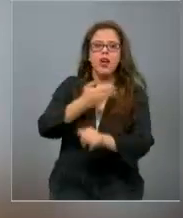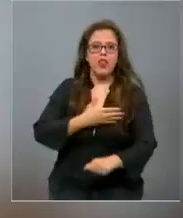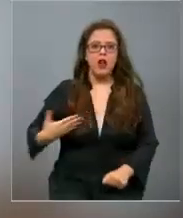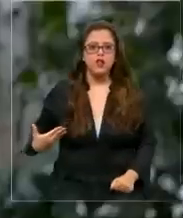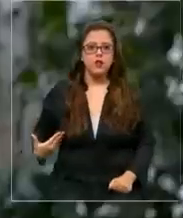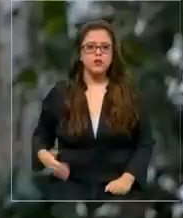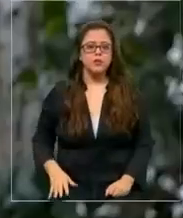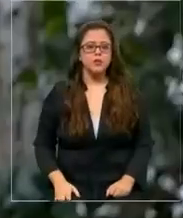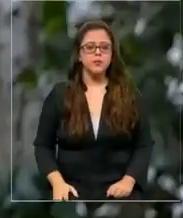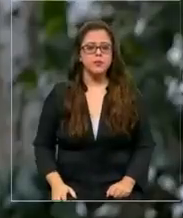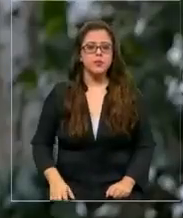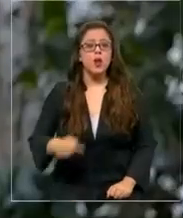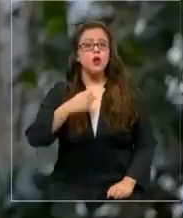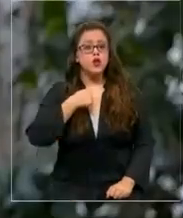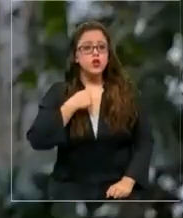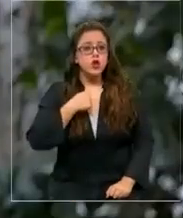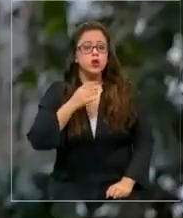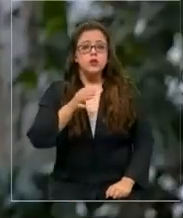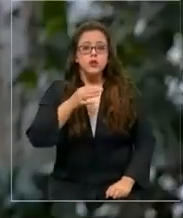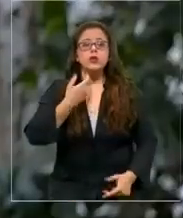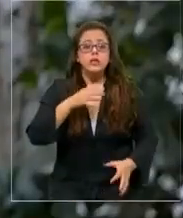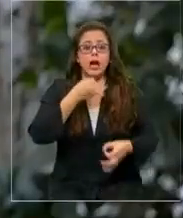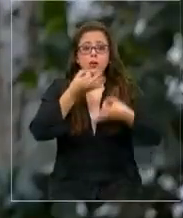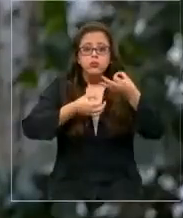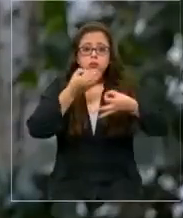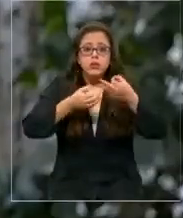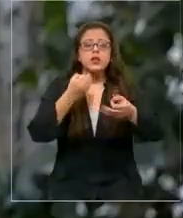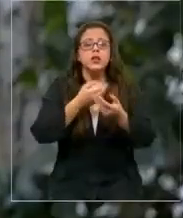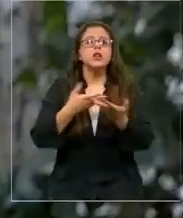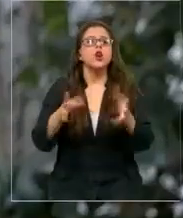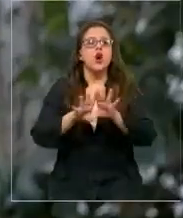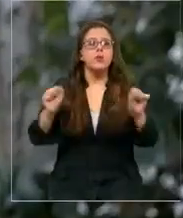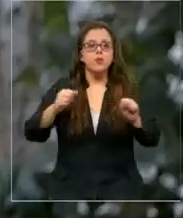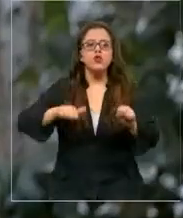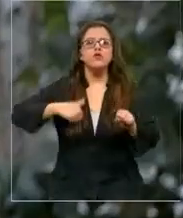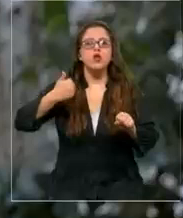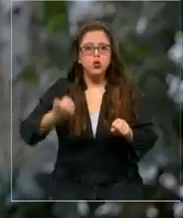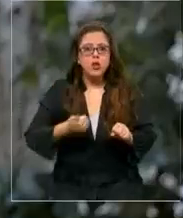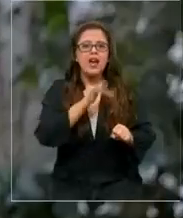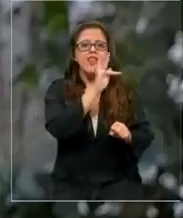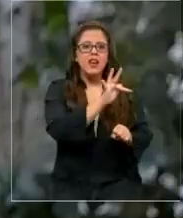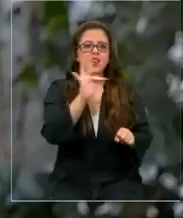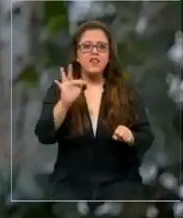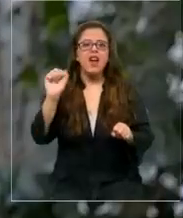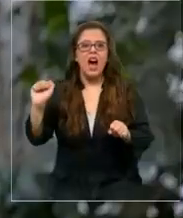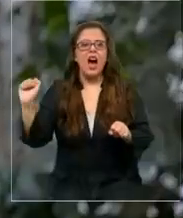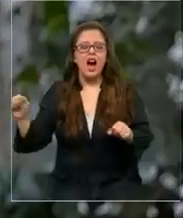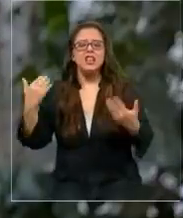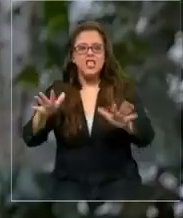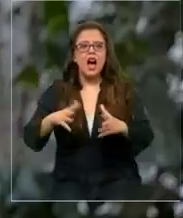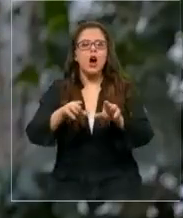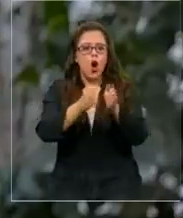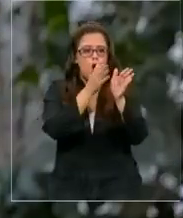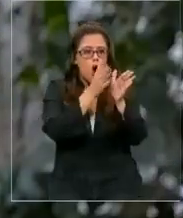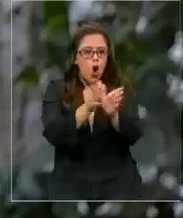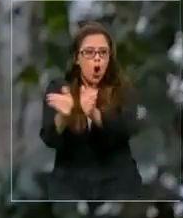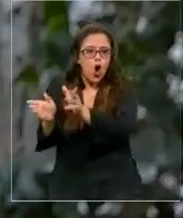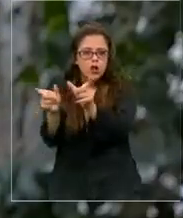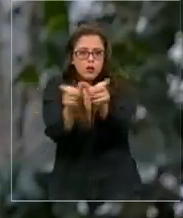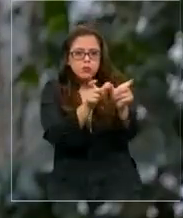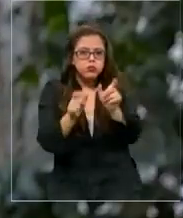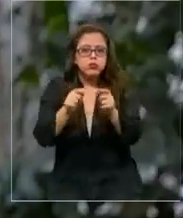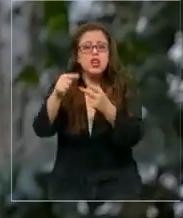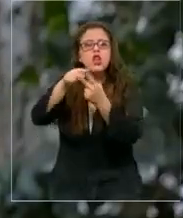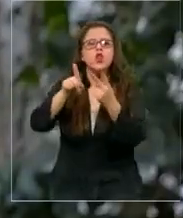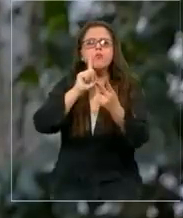gobierno. Quiero destacar el compromiso y voluntad que han tenido nuestras Fuerzas Armadas. La labor de orden público y seguridad corresponden a Carabineros y a la